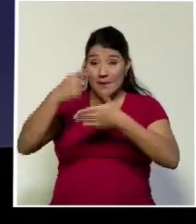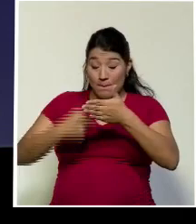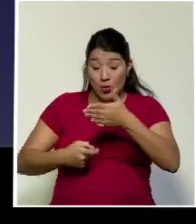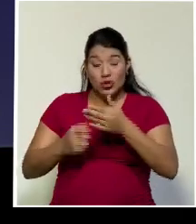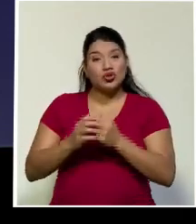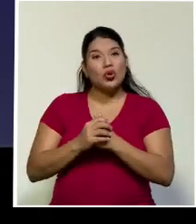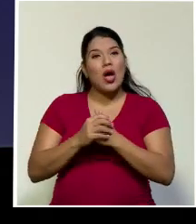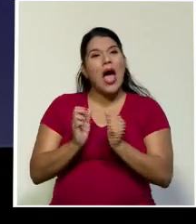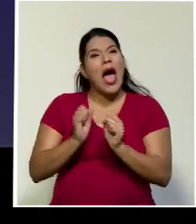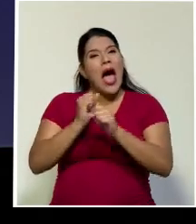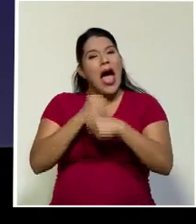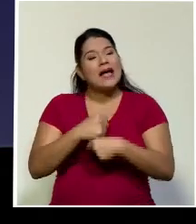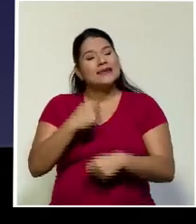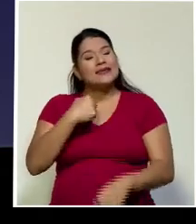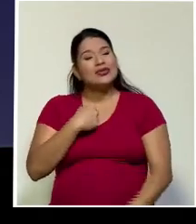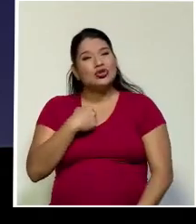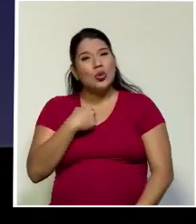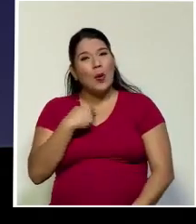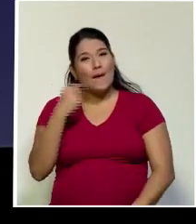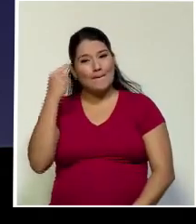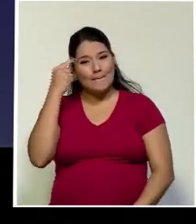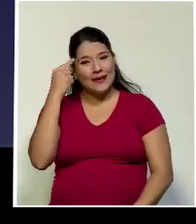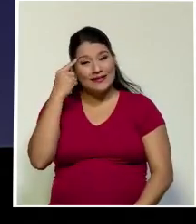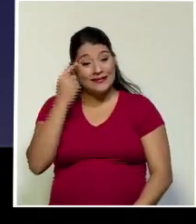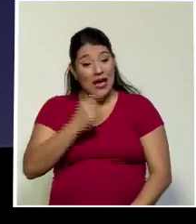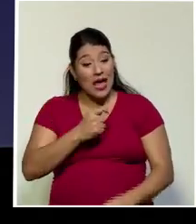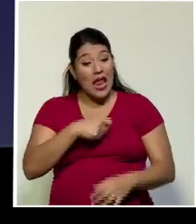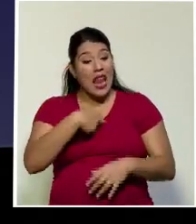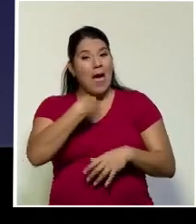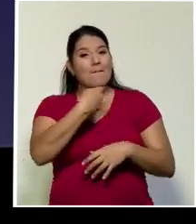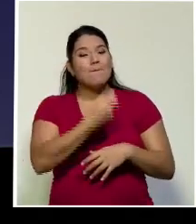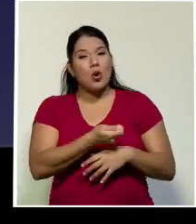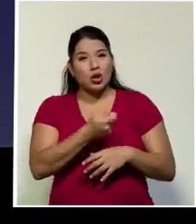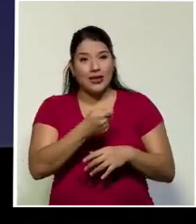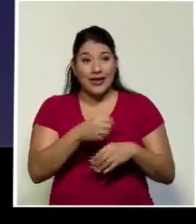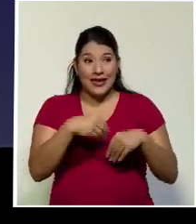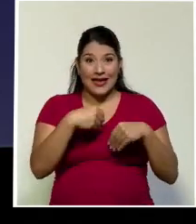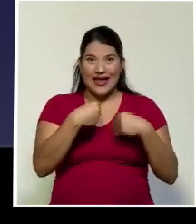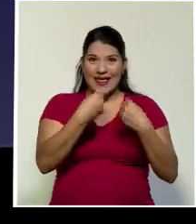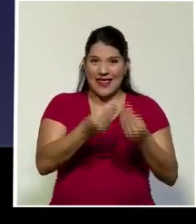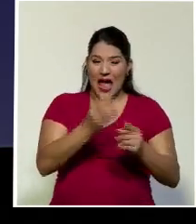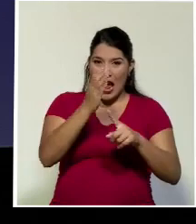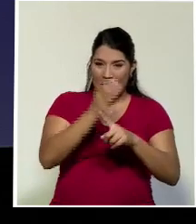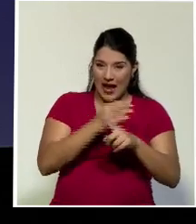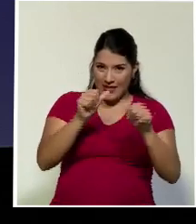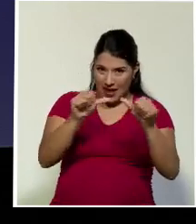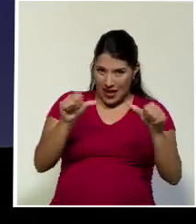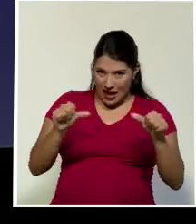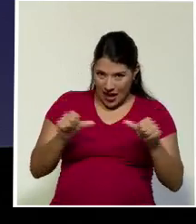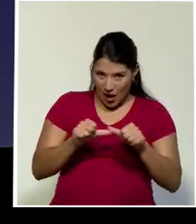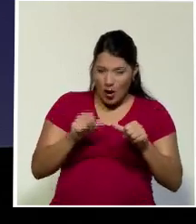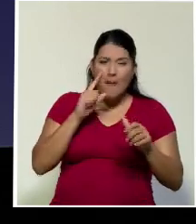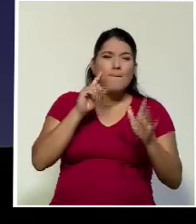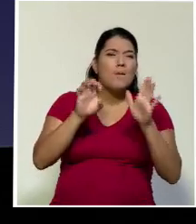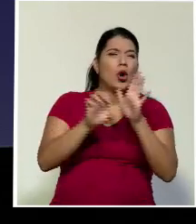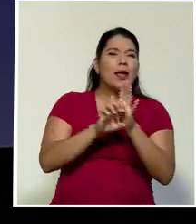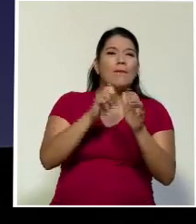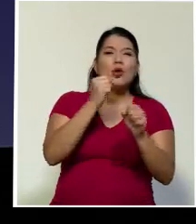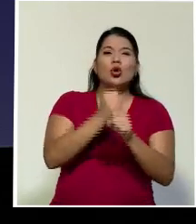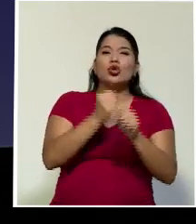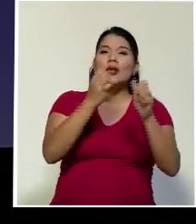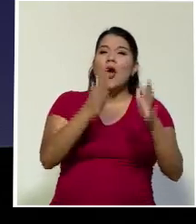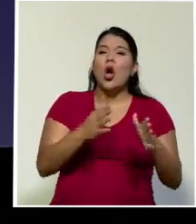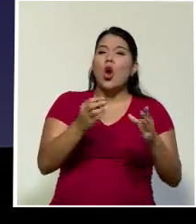lleva al tema de los aportes de cada sector. ¿Cuánto recauda Hacienda de los empleados públicos? Por ejemplo, usted